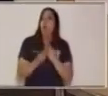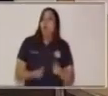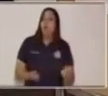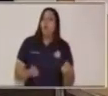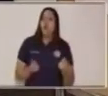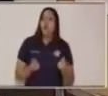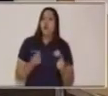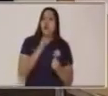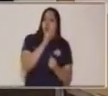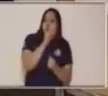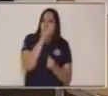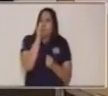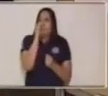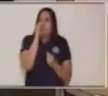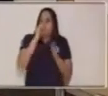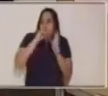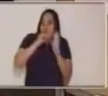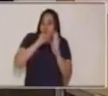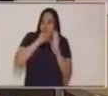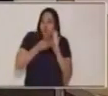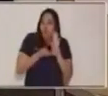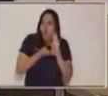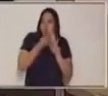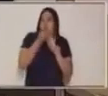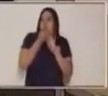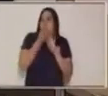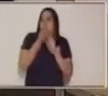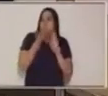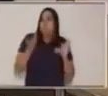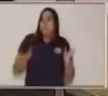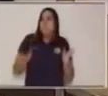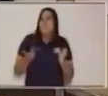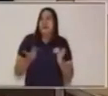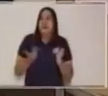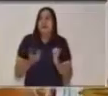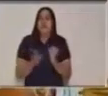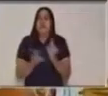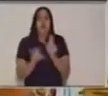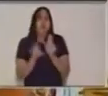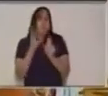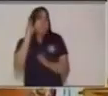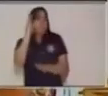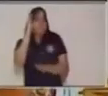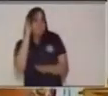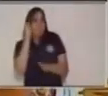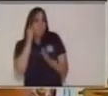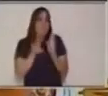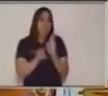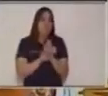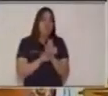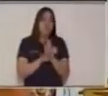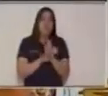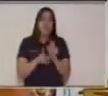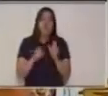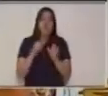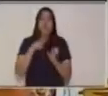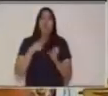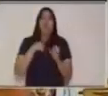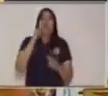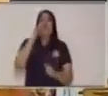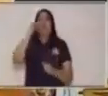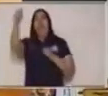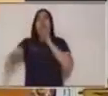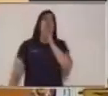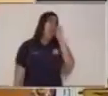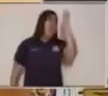rayita más? ¿O dos rayitas más? Porque estaba gritando como que